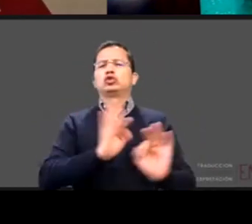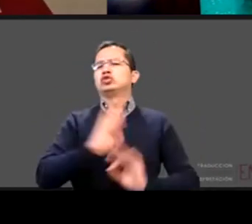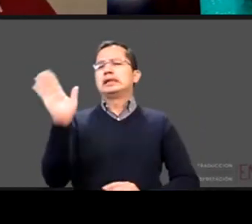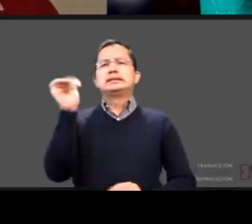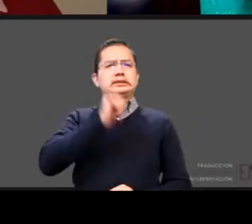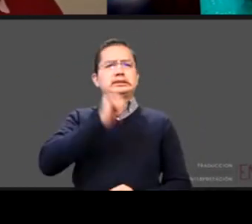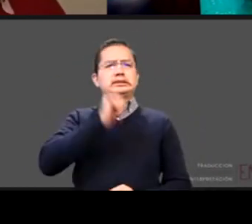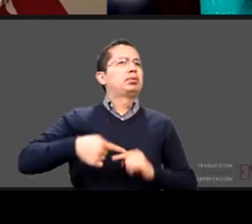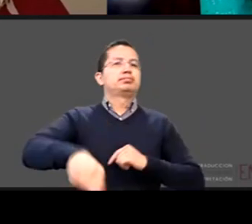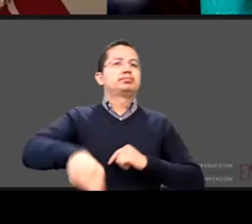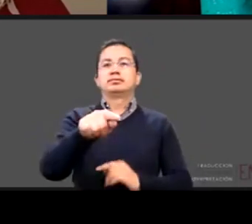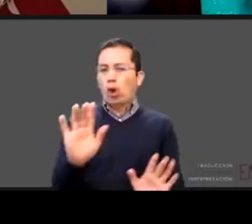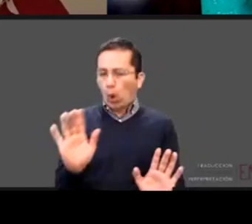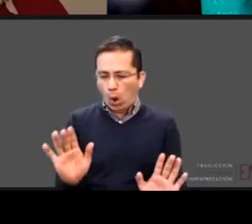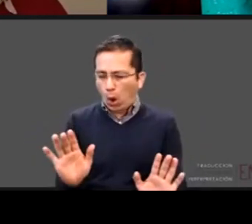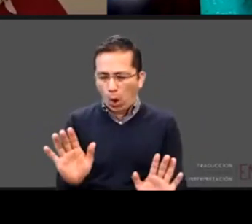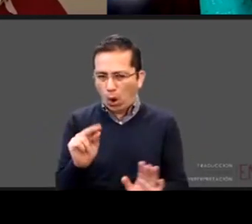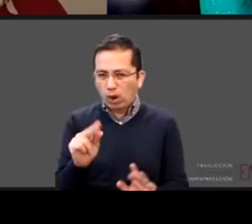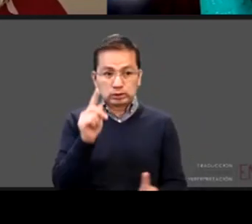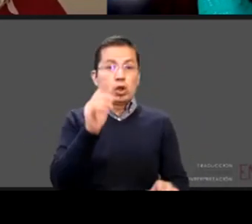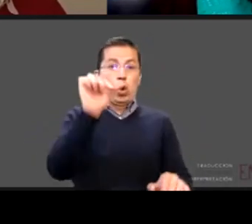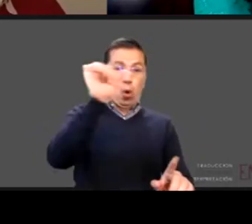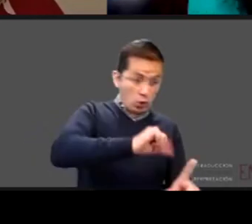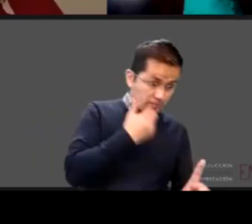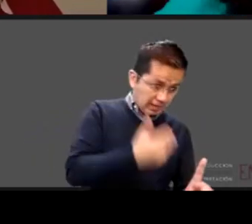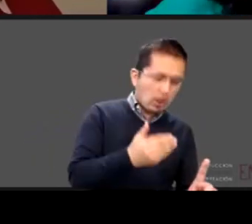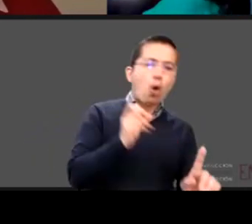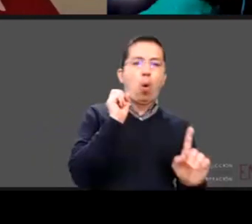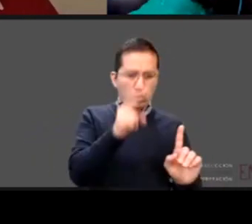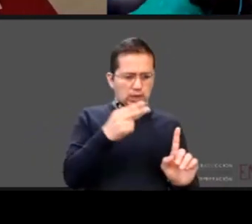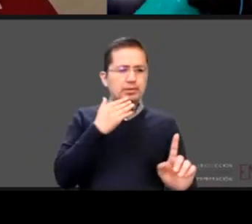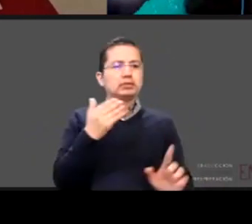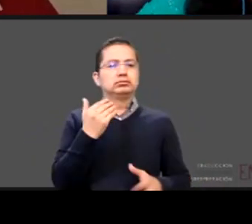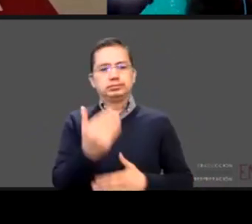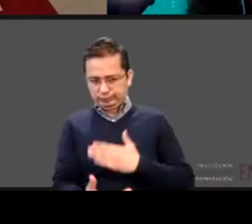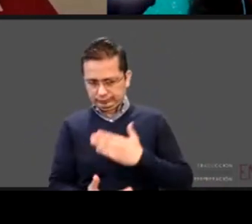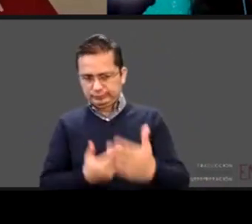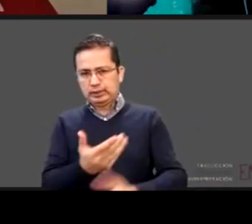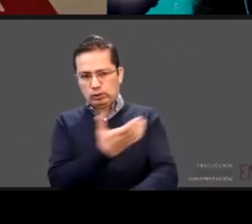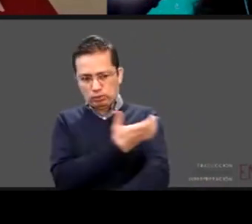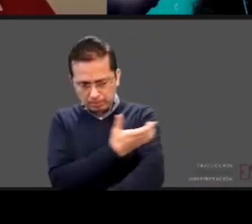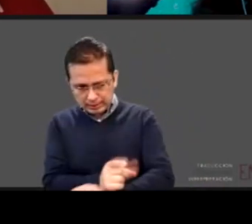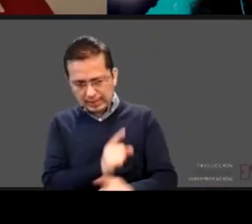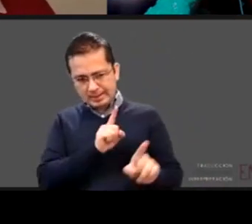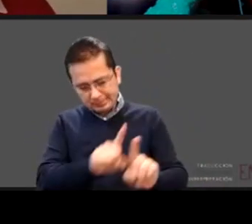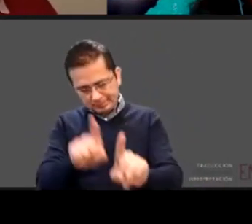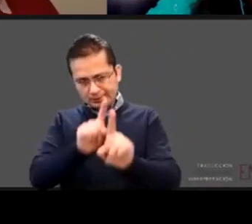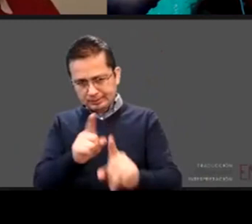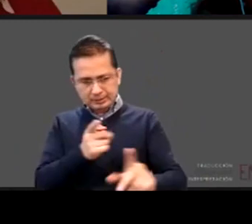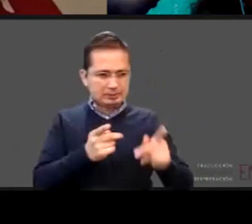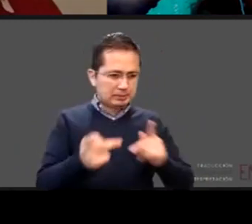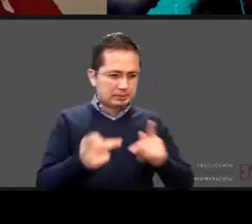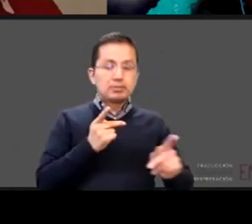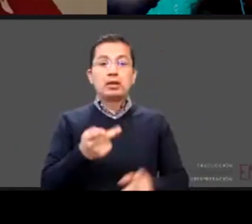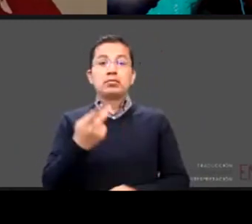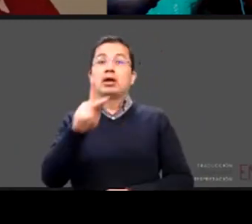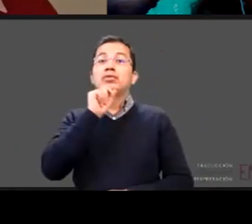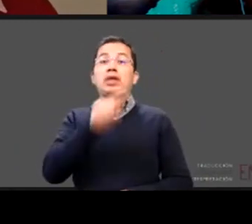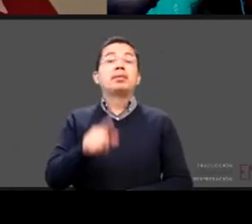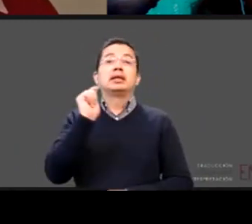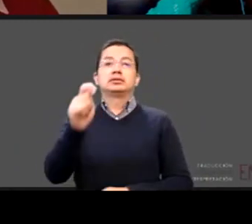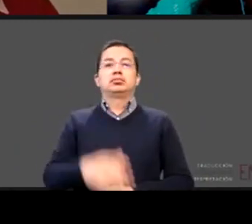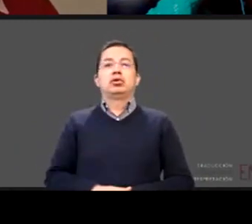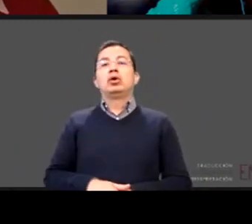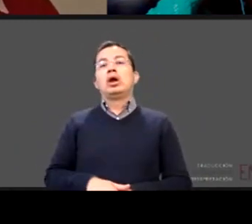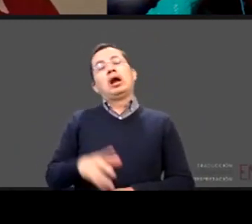bien qué bueno vamos a seguir haciendo planes entonces hay que estarlo acompañando en el proceso y evitar generar culpas porque de repente decimos